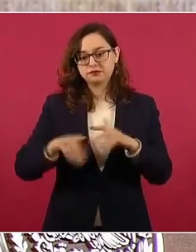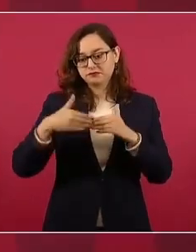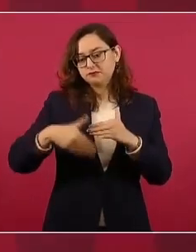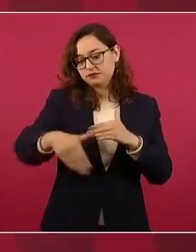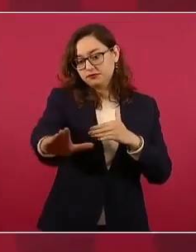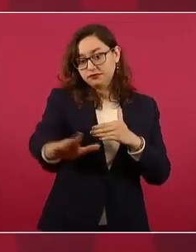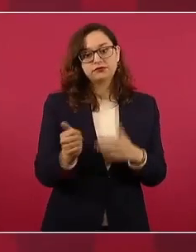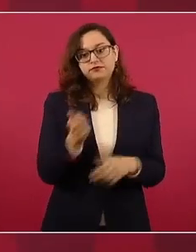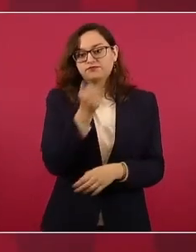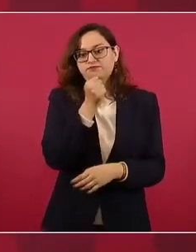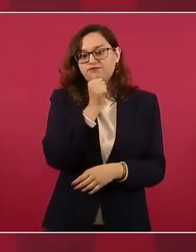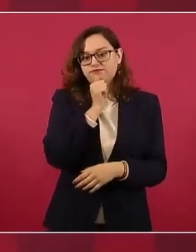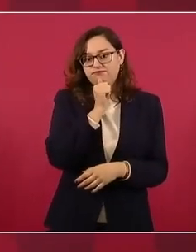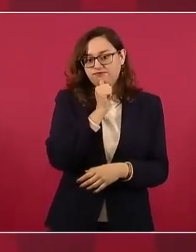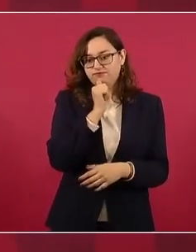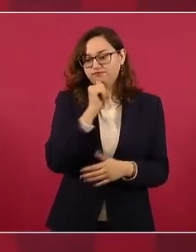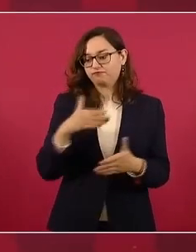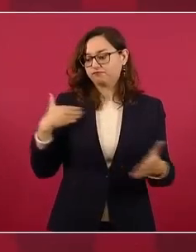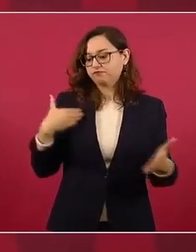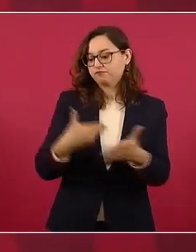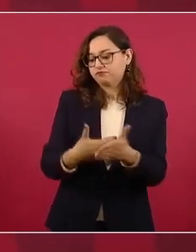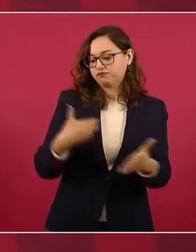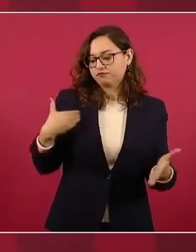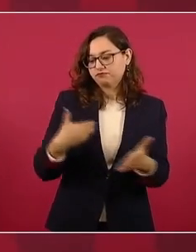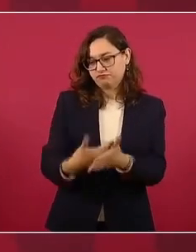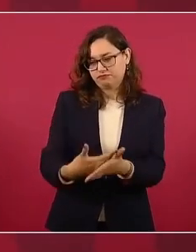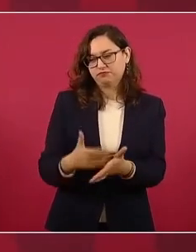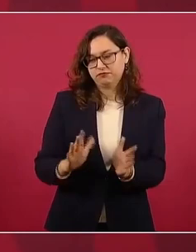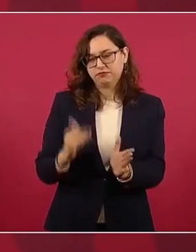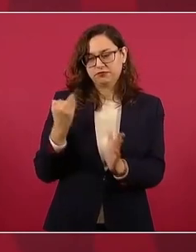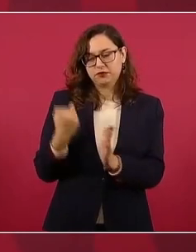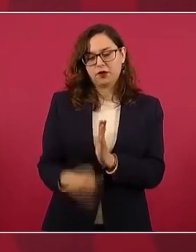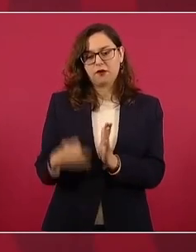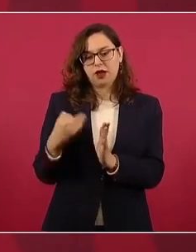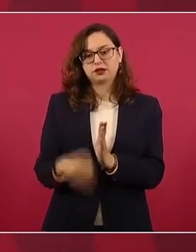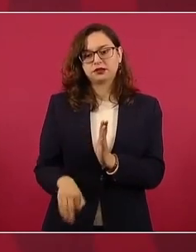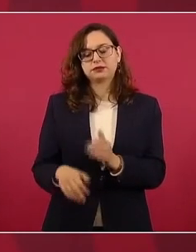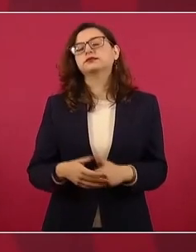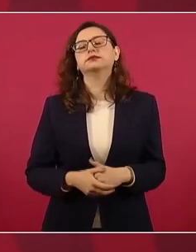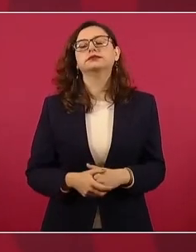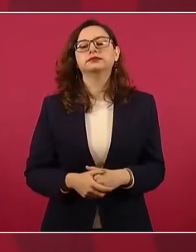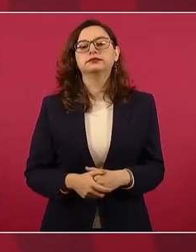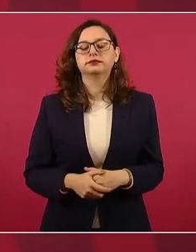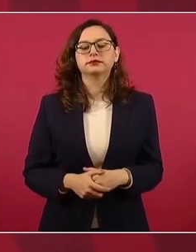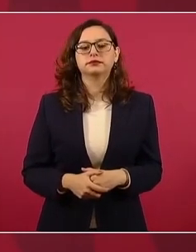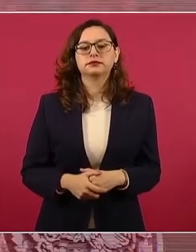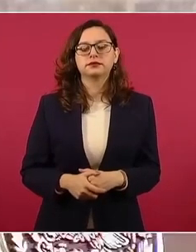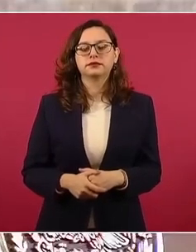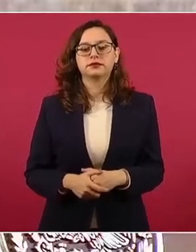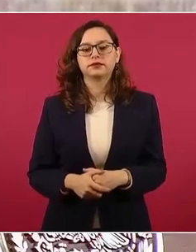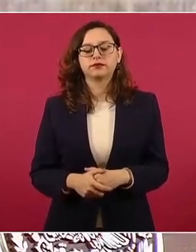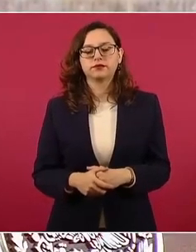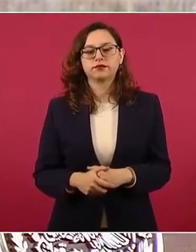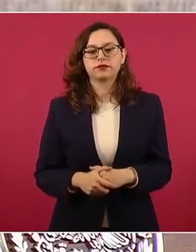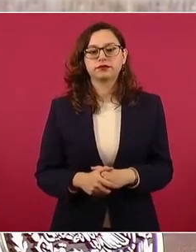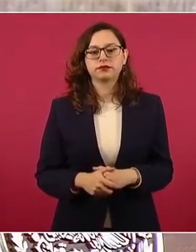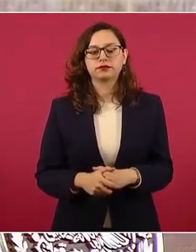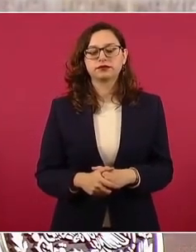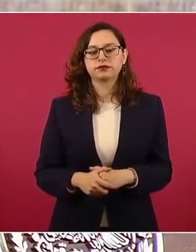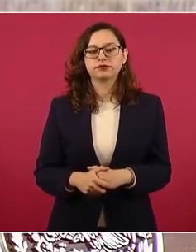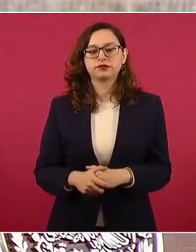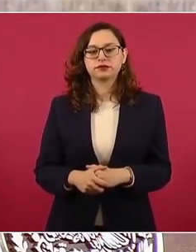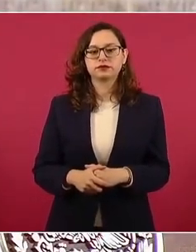ya hasta lo expuse en mi